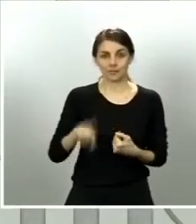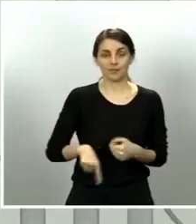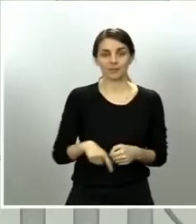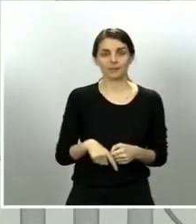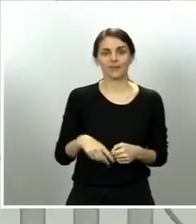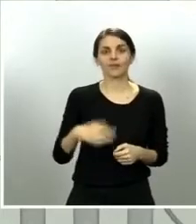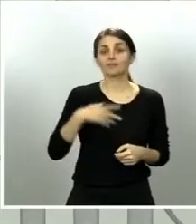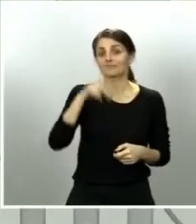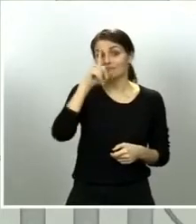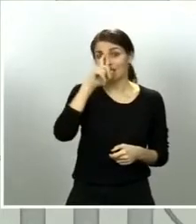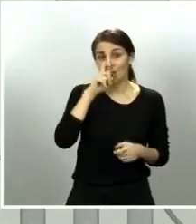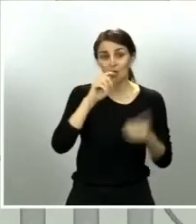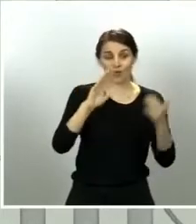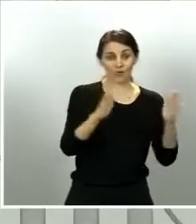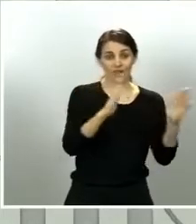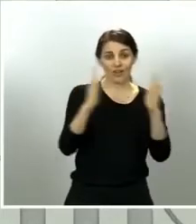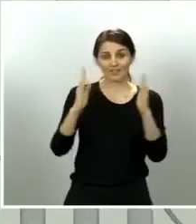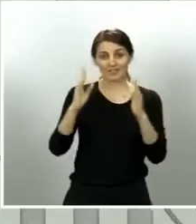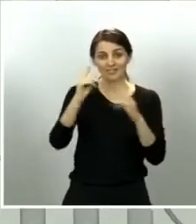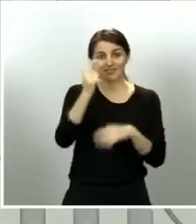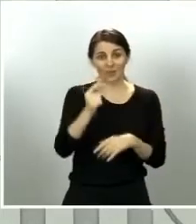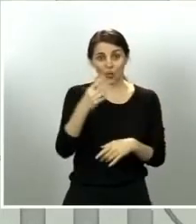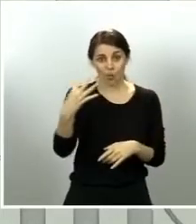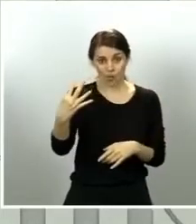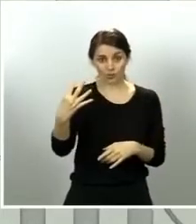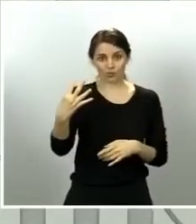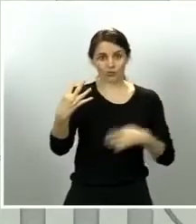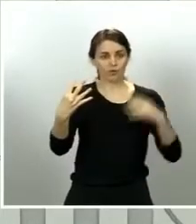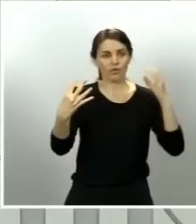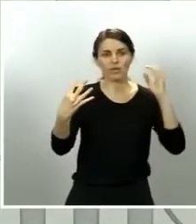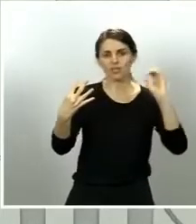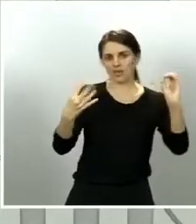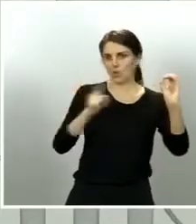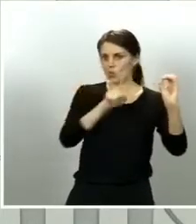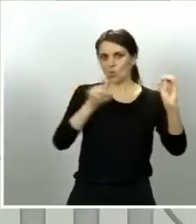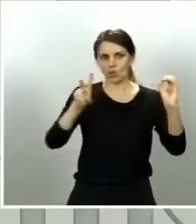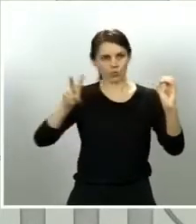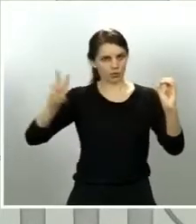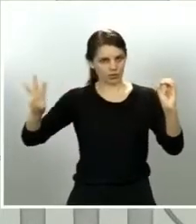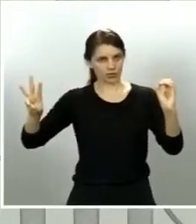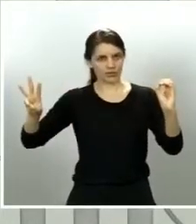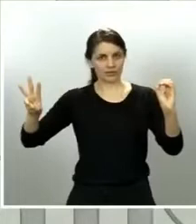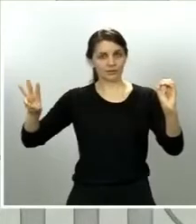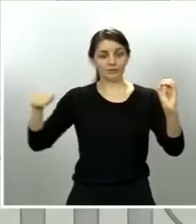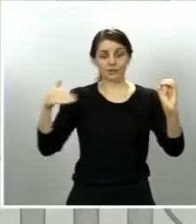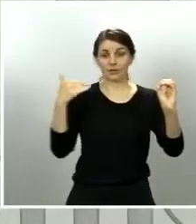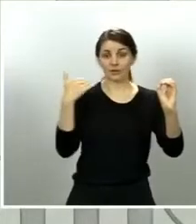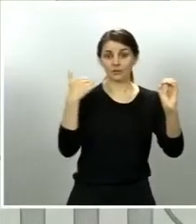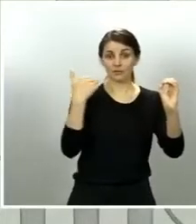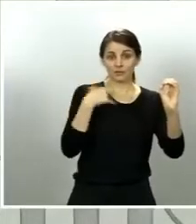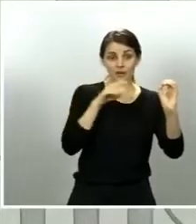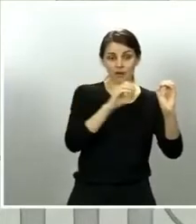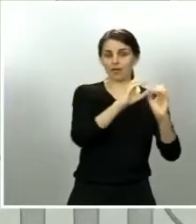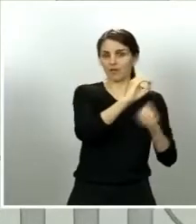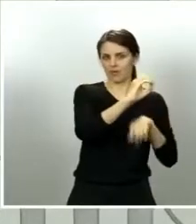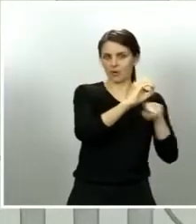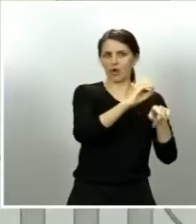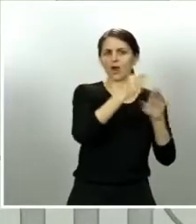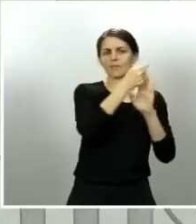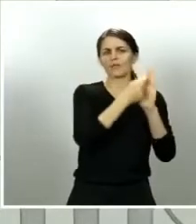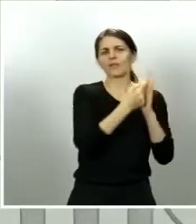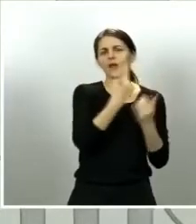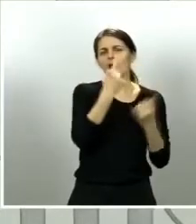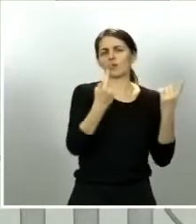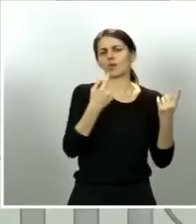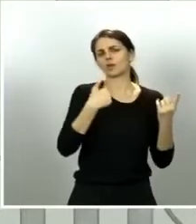con unas medidas de alivio, la primera de las cuales ya está en vigor, permite paseos en determinadas condiciones